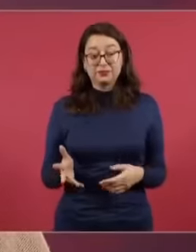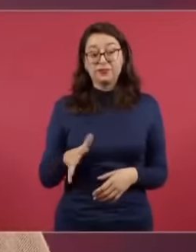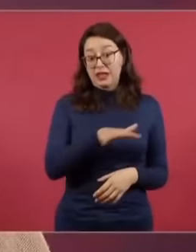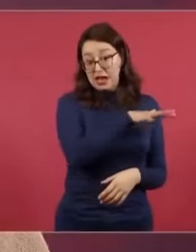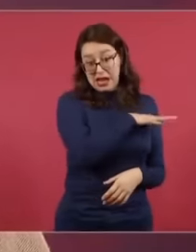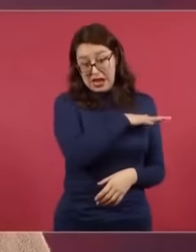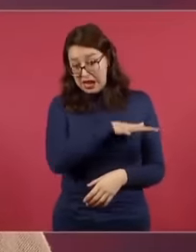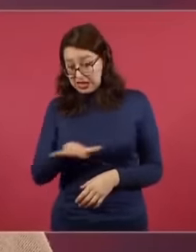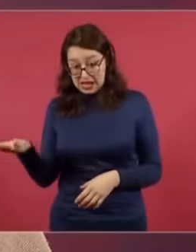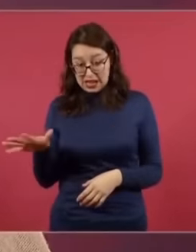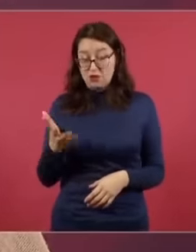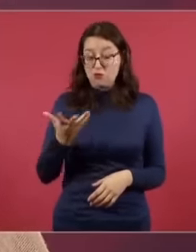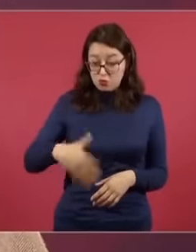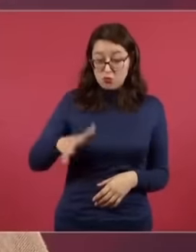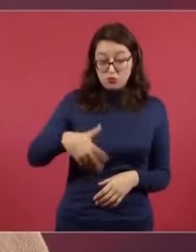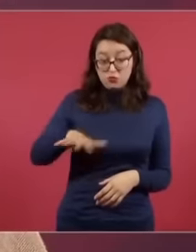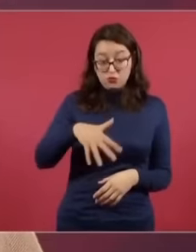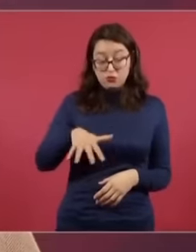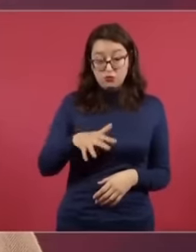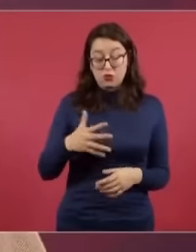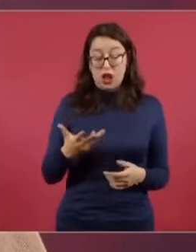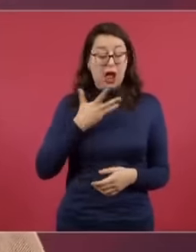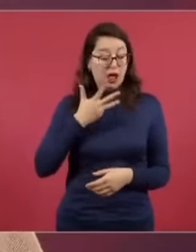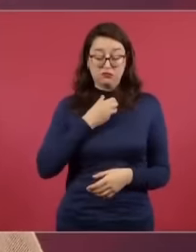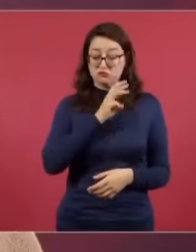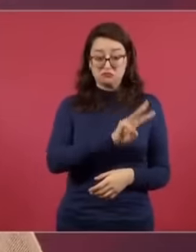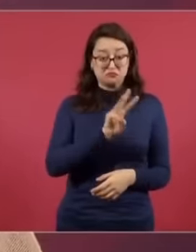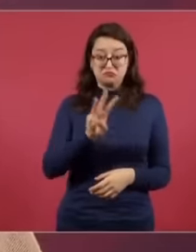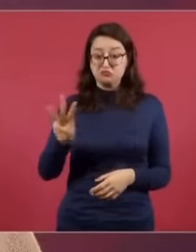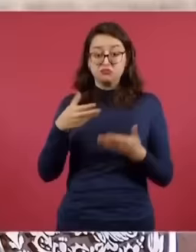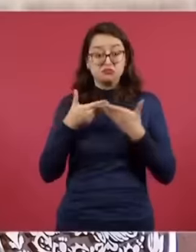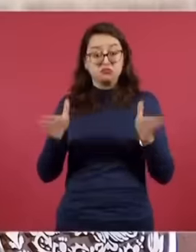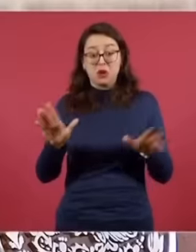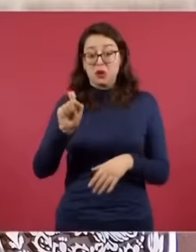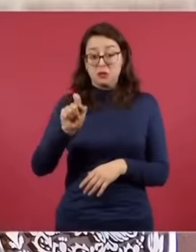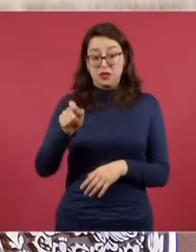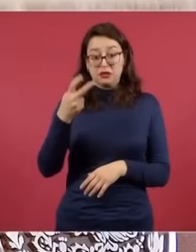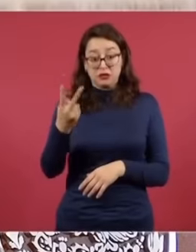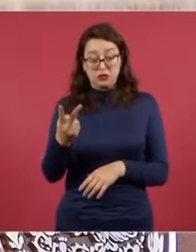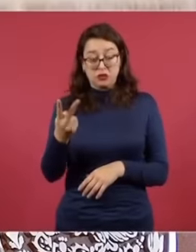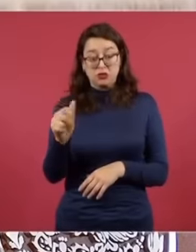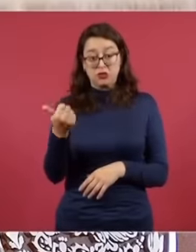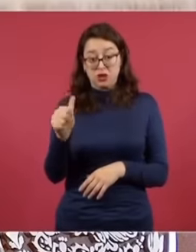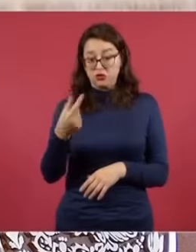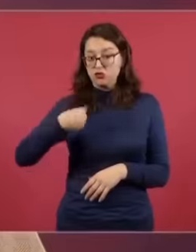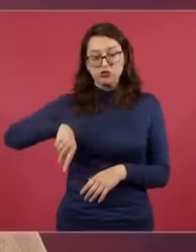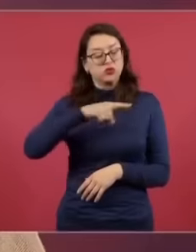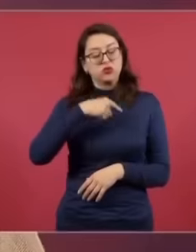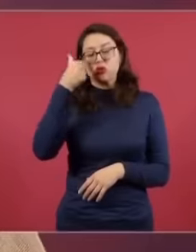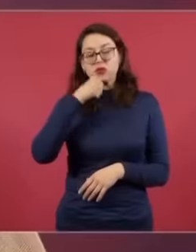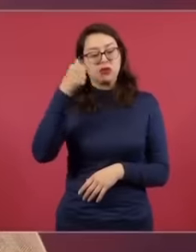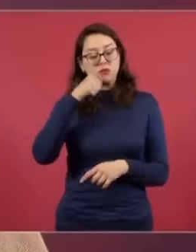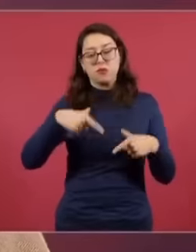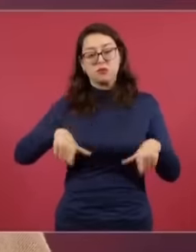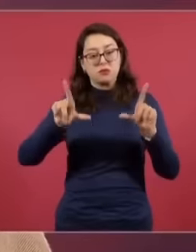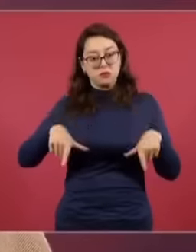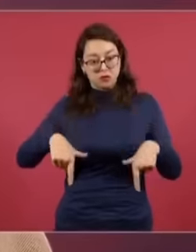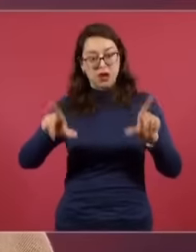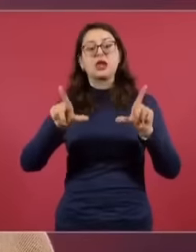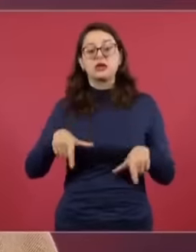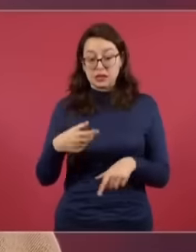se hizo con los datos de la página pública que se presentó el día 22 de agosto, por eso siempre lo ponemos. Entonces, efectivamente,